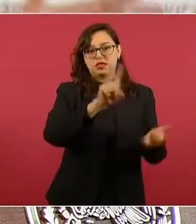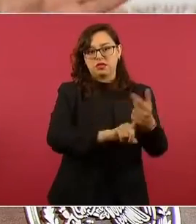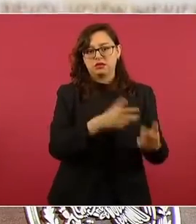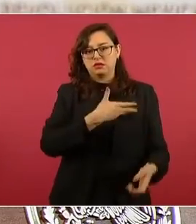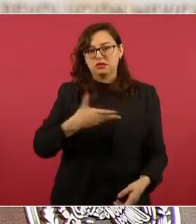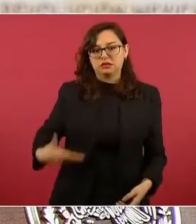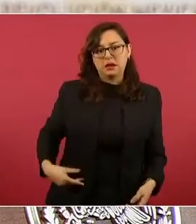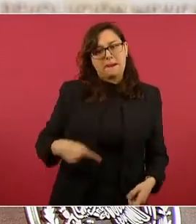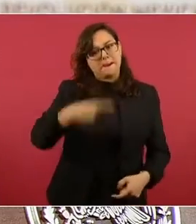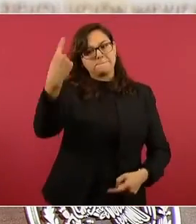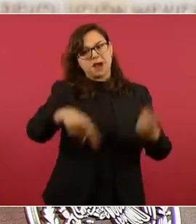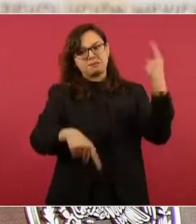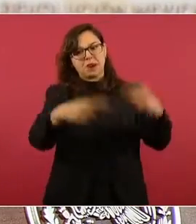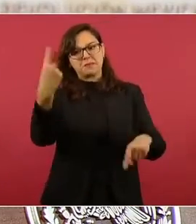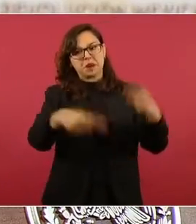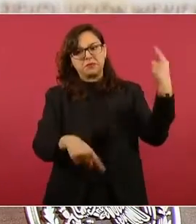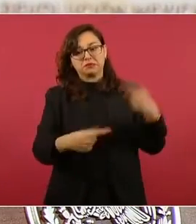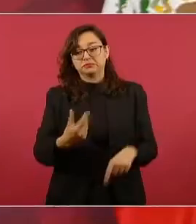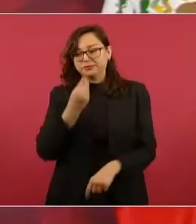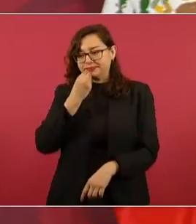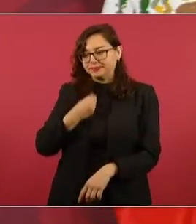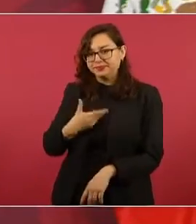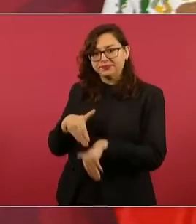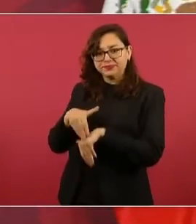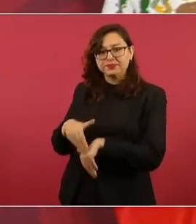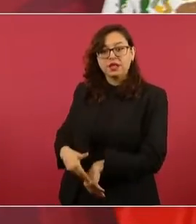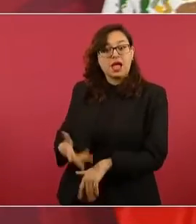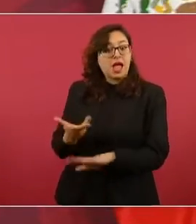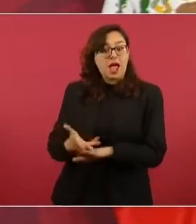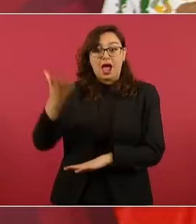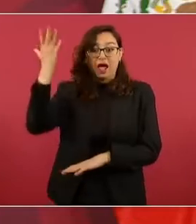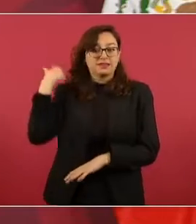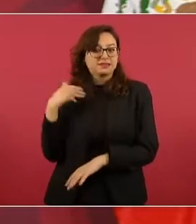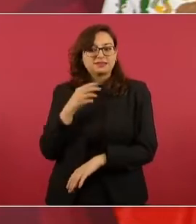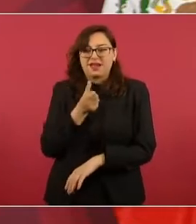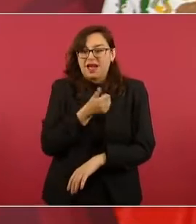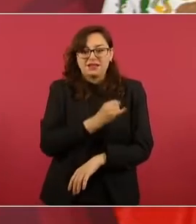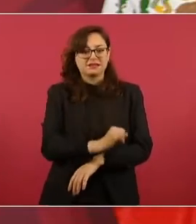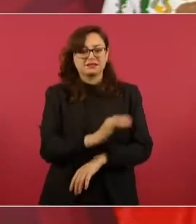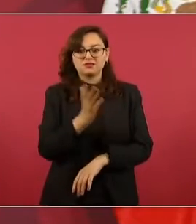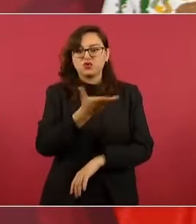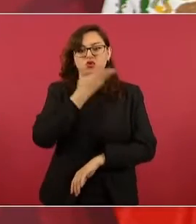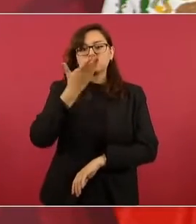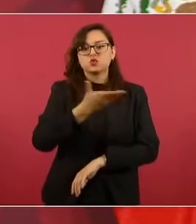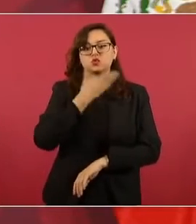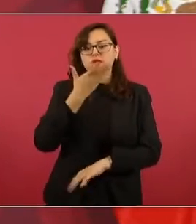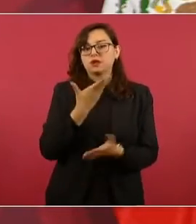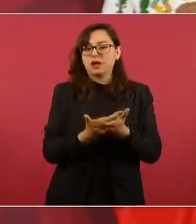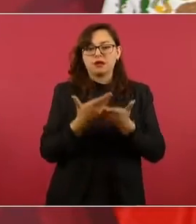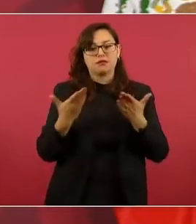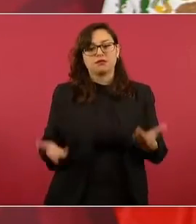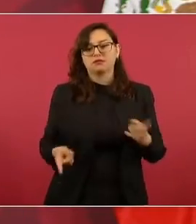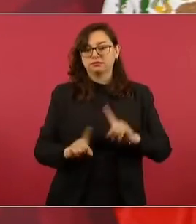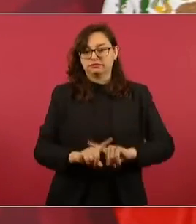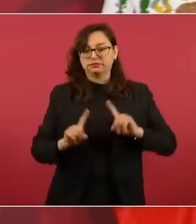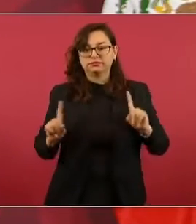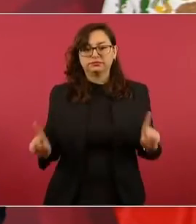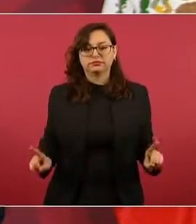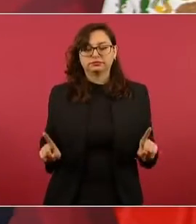era lo que decidía el presidente de la República. Ahora no es así,